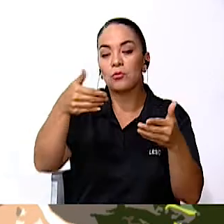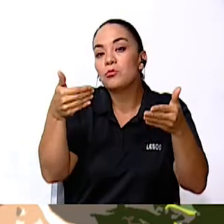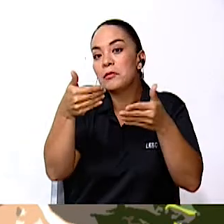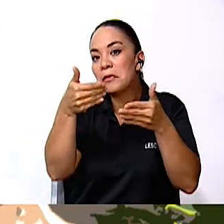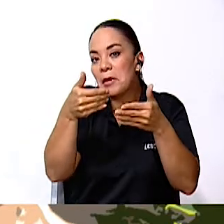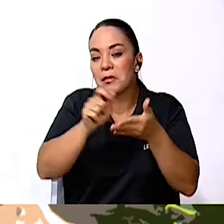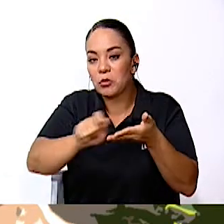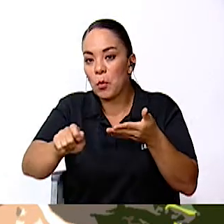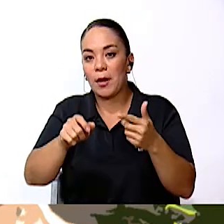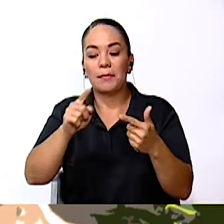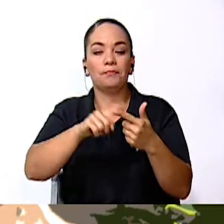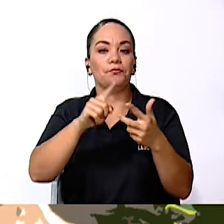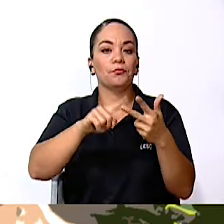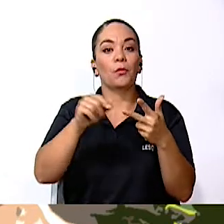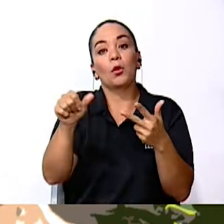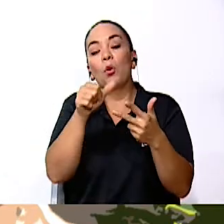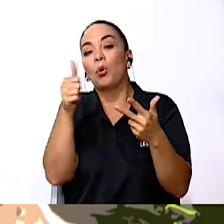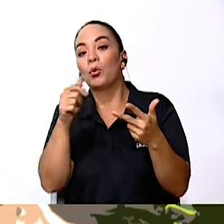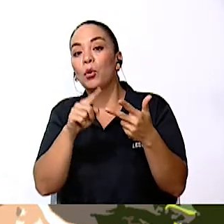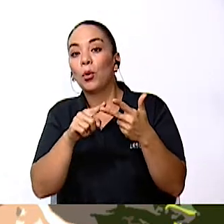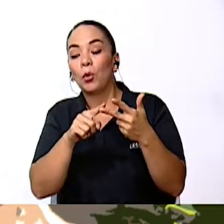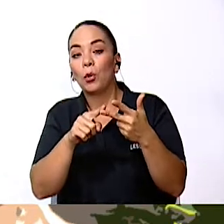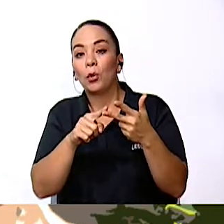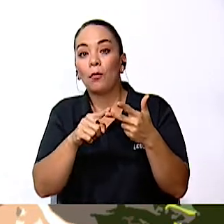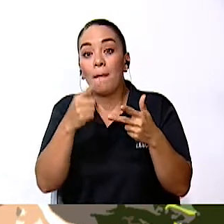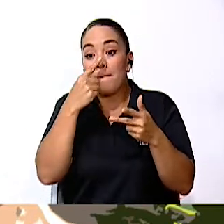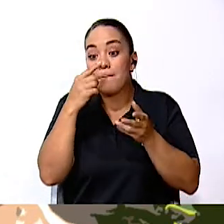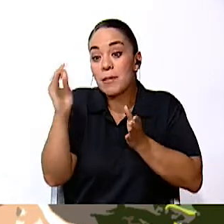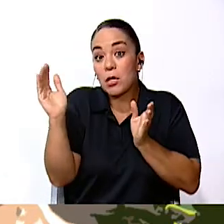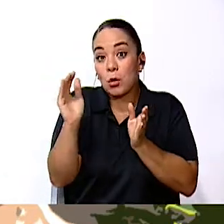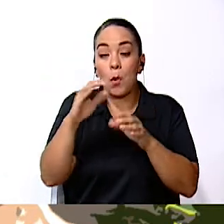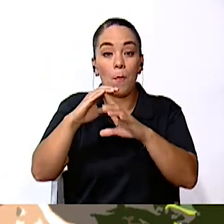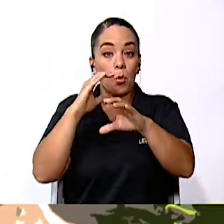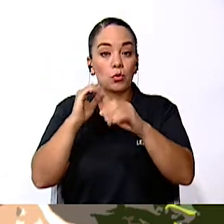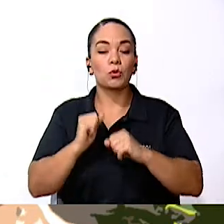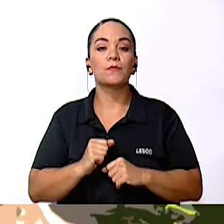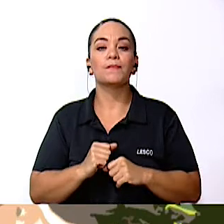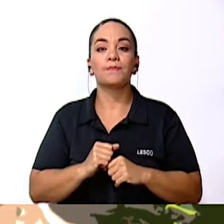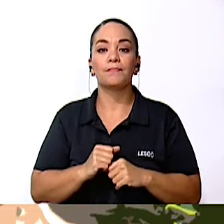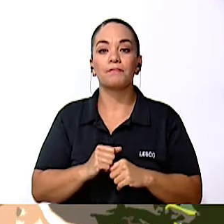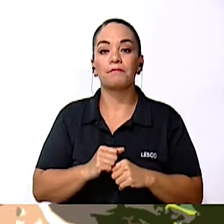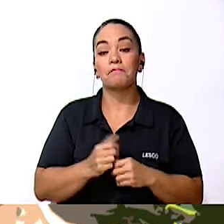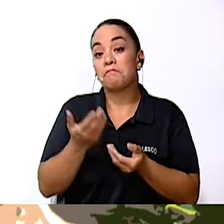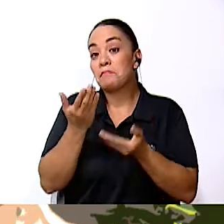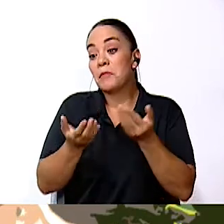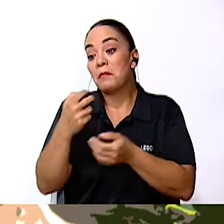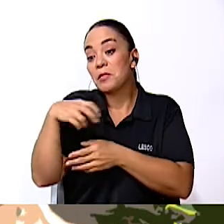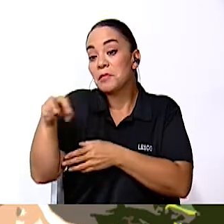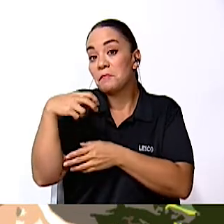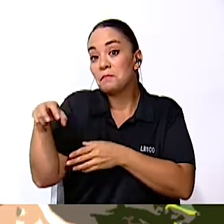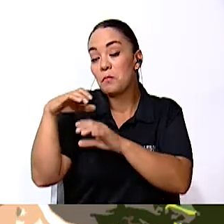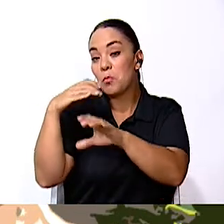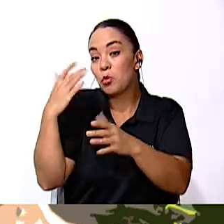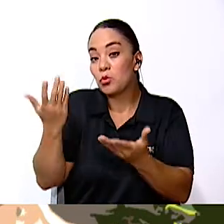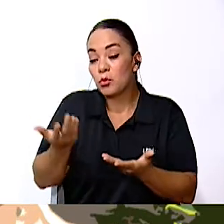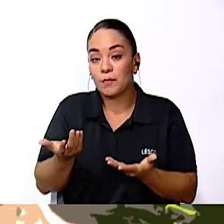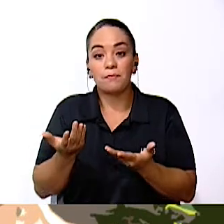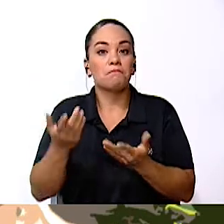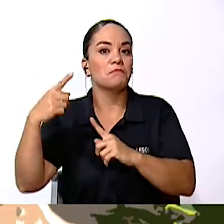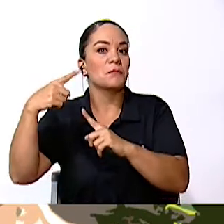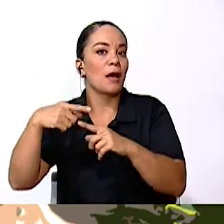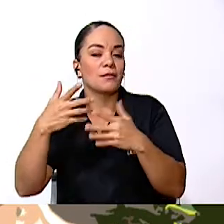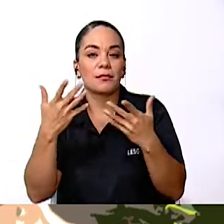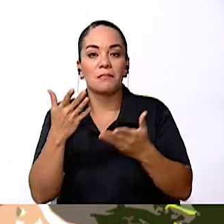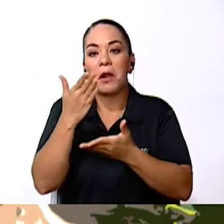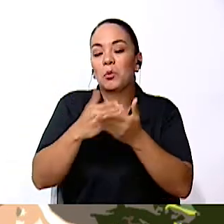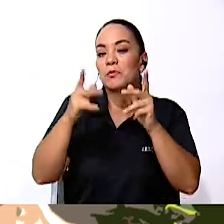institución. Otros, por ejemplo, van en microbus. O tal vez utilizan el transporte público, ¿verdad? Algunos los acompañarán. Ya